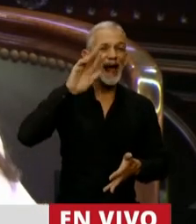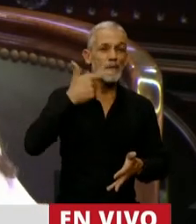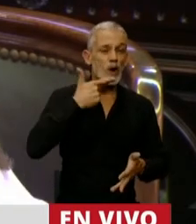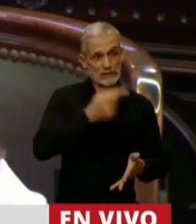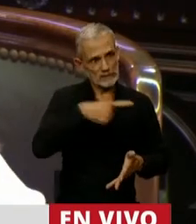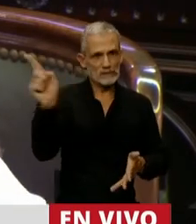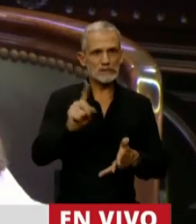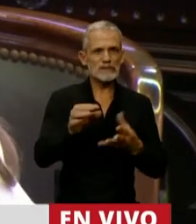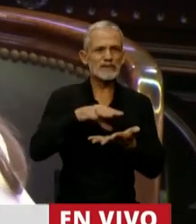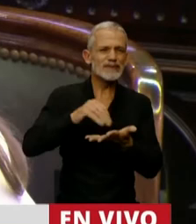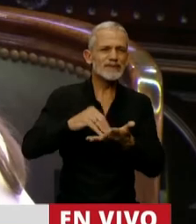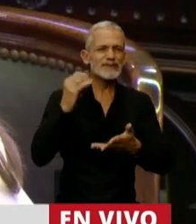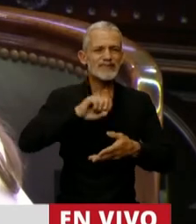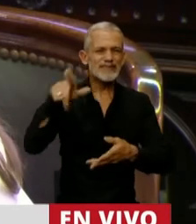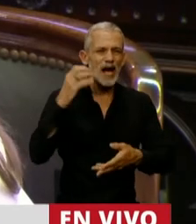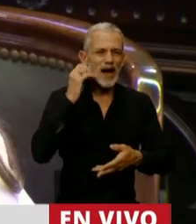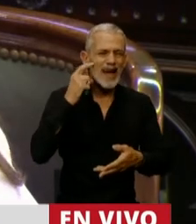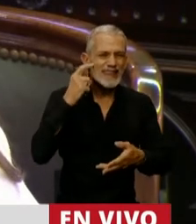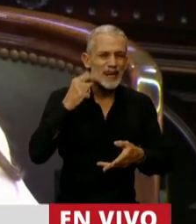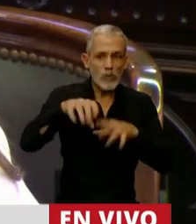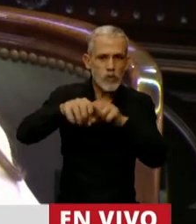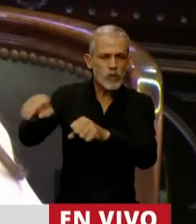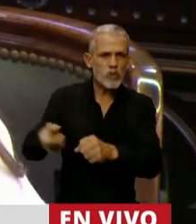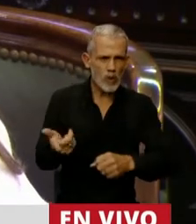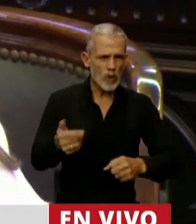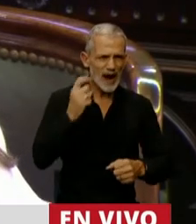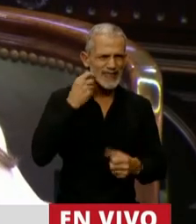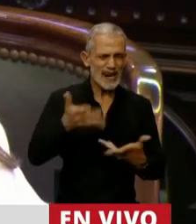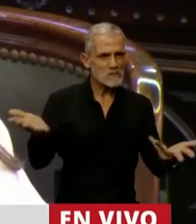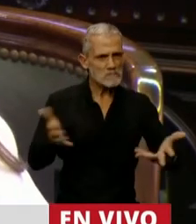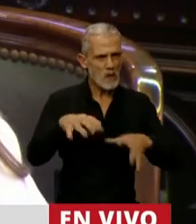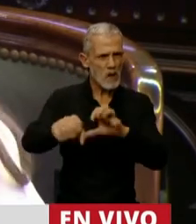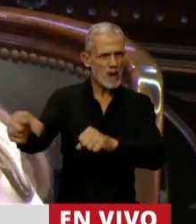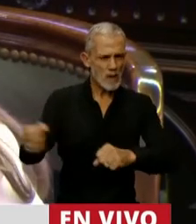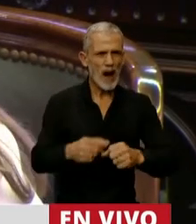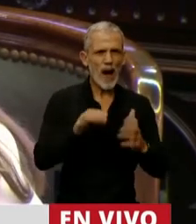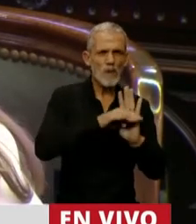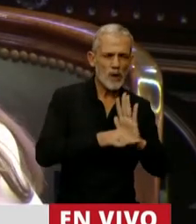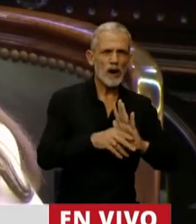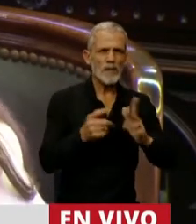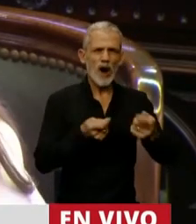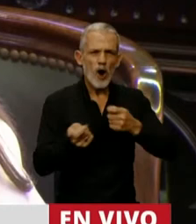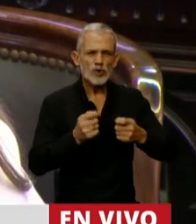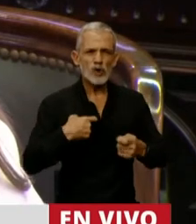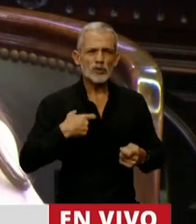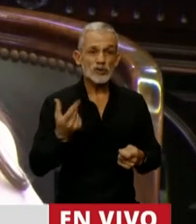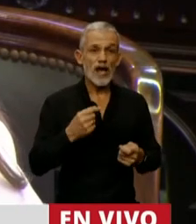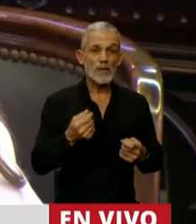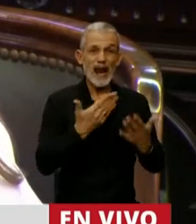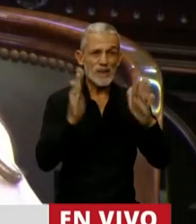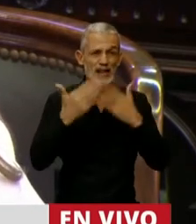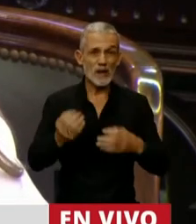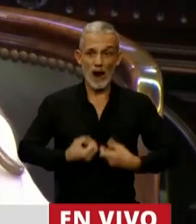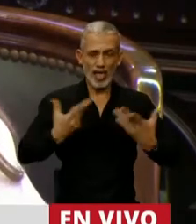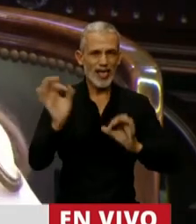sus ocupas a invadir los campos de aquellos que han elegido como enemigos, creando un programa de control social para eliminar la libertad de